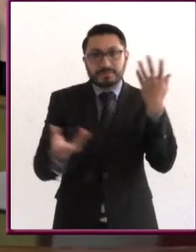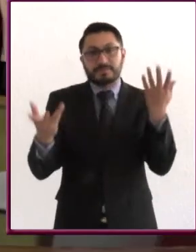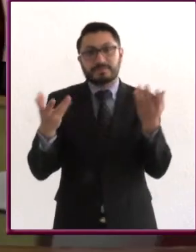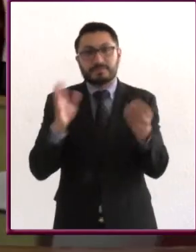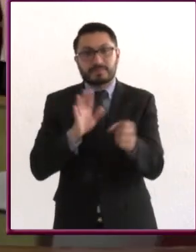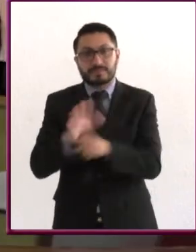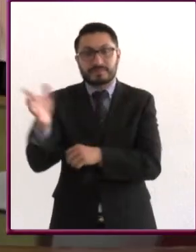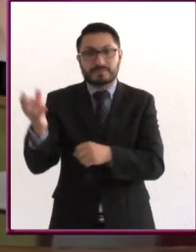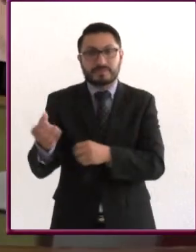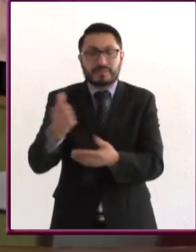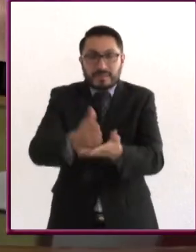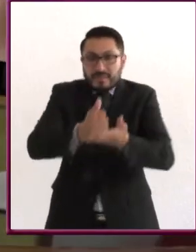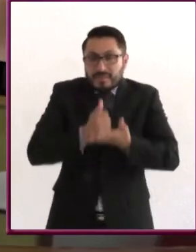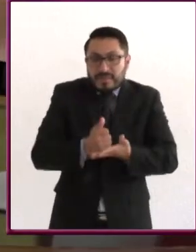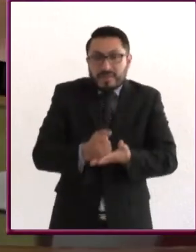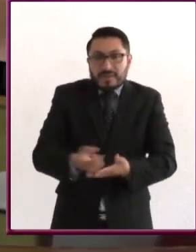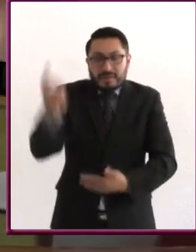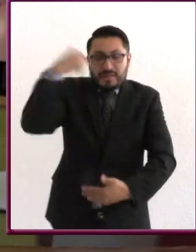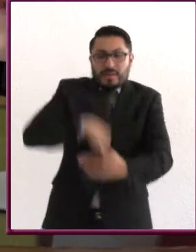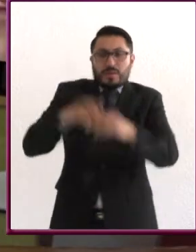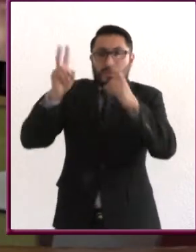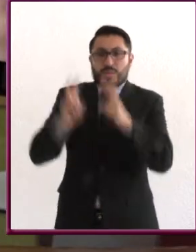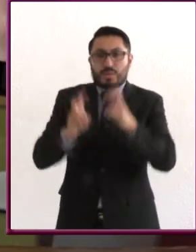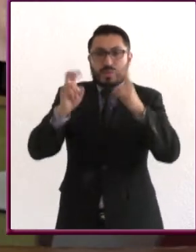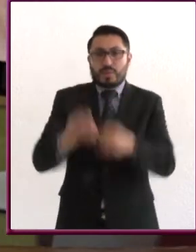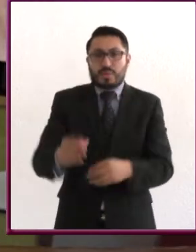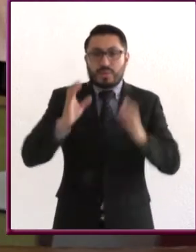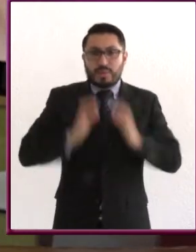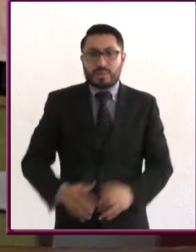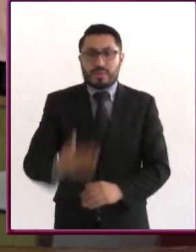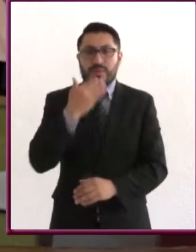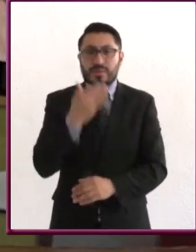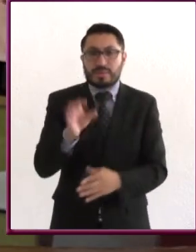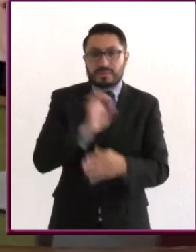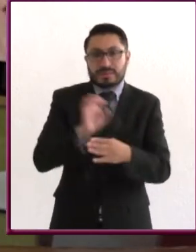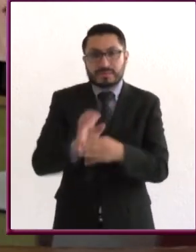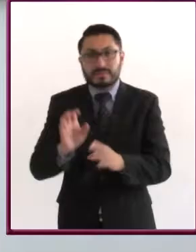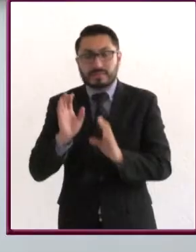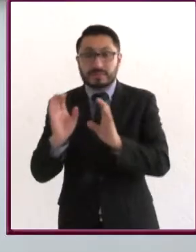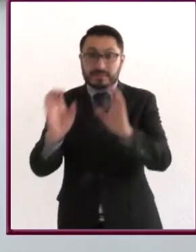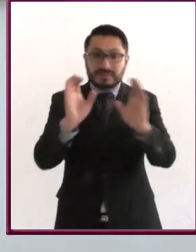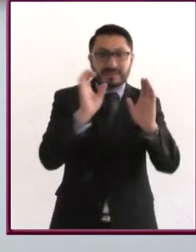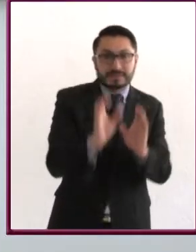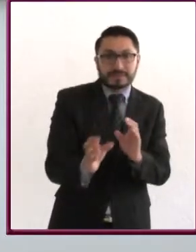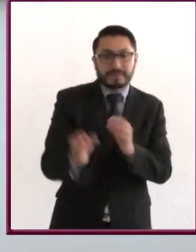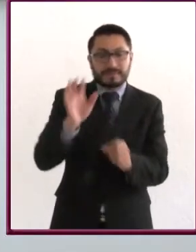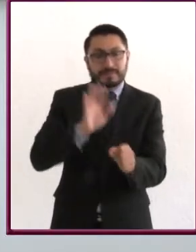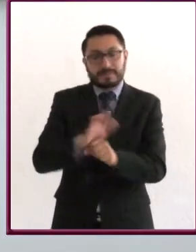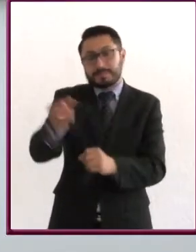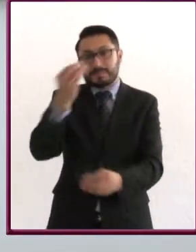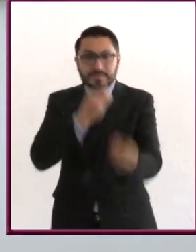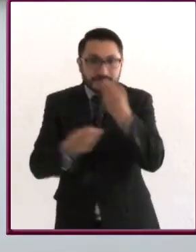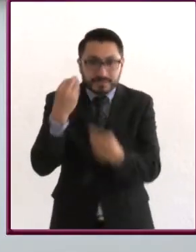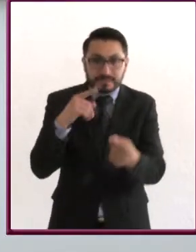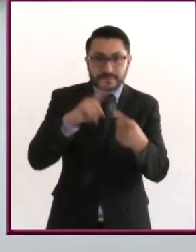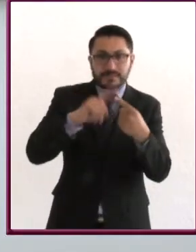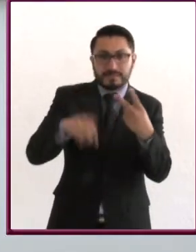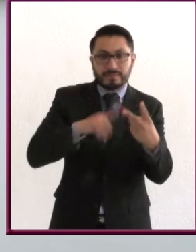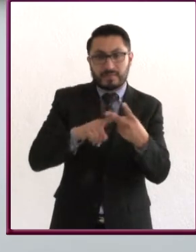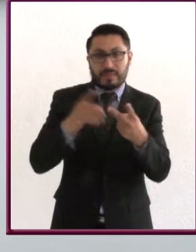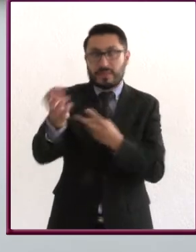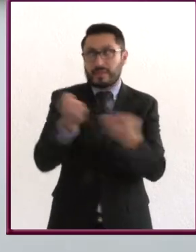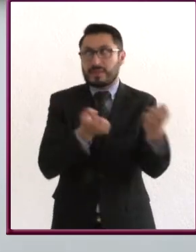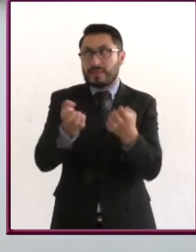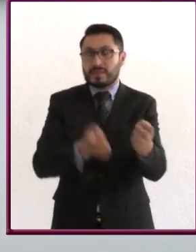qué es lo que nos va a ayudar para nutrirnos bien, entonces hay que cuidar como todos, tanto los alimentos como el